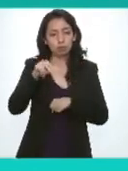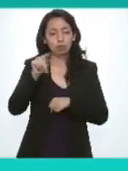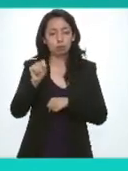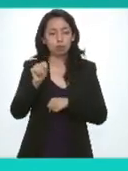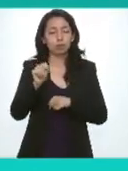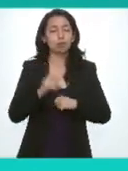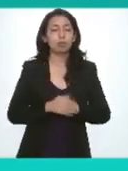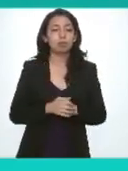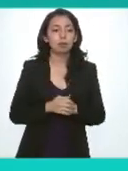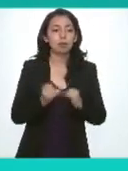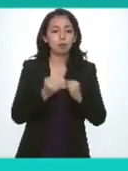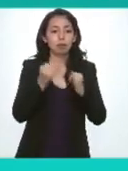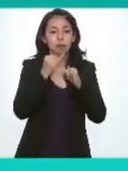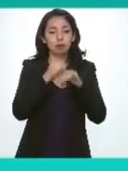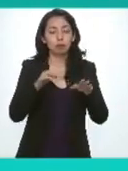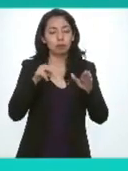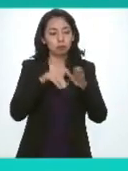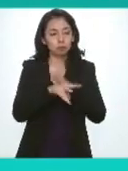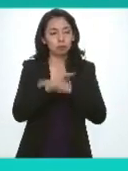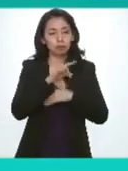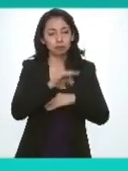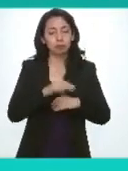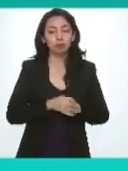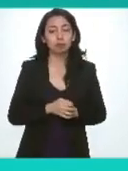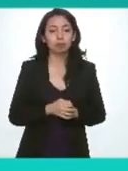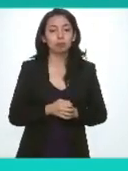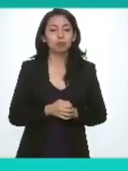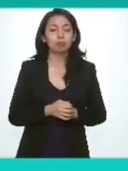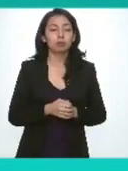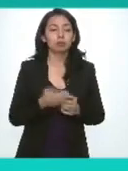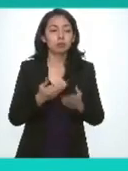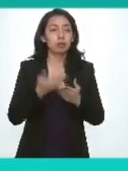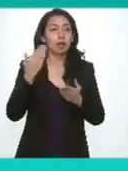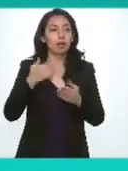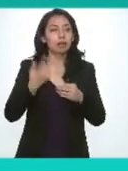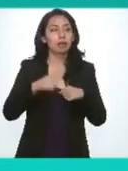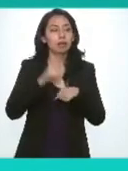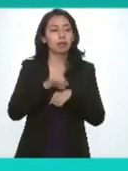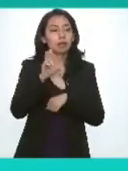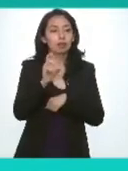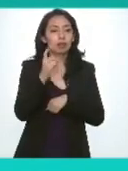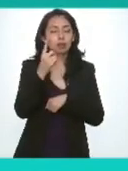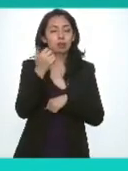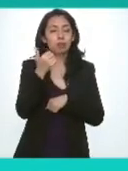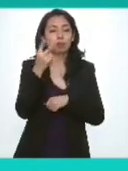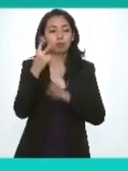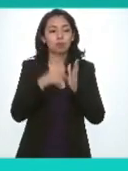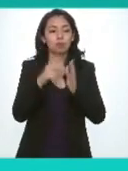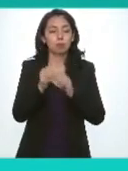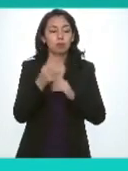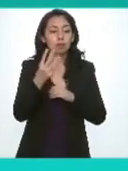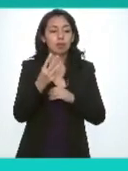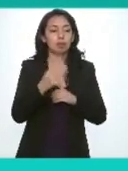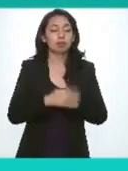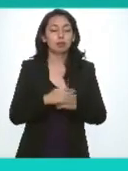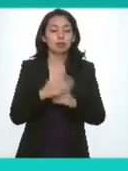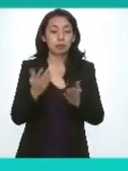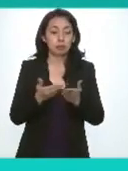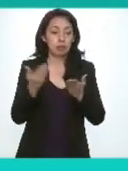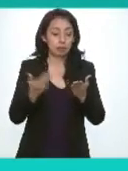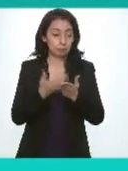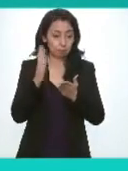información pública y protección de datos de personales celebrada el pasado treinta y uno de agosto de mil veintitrés se tiene que